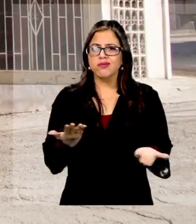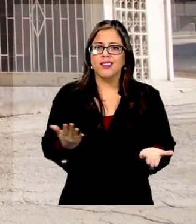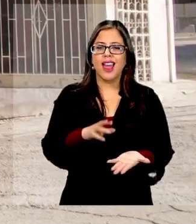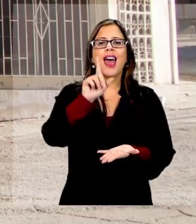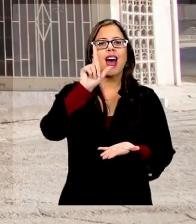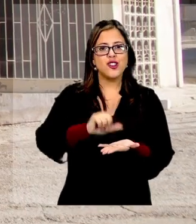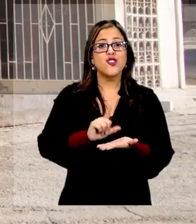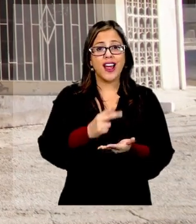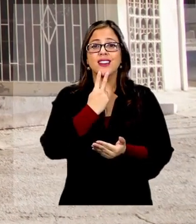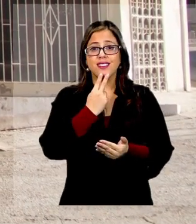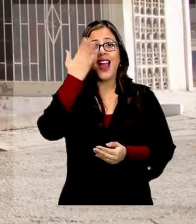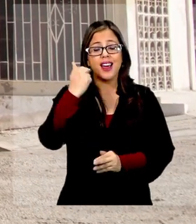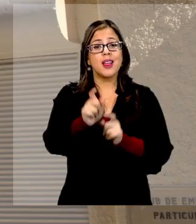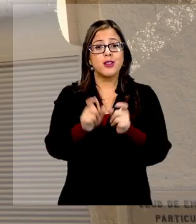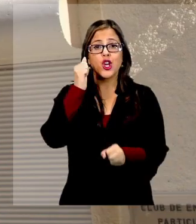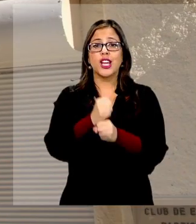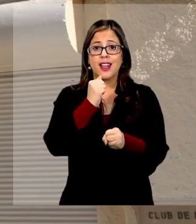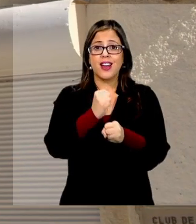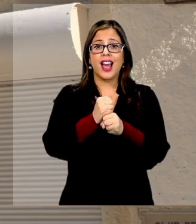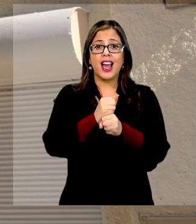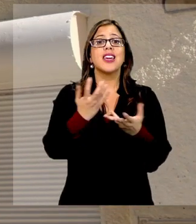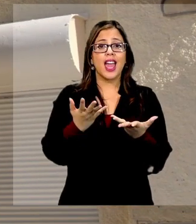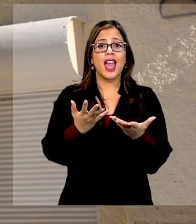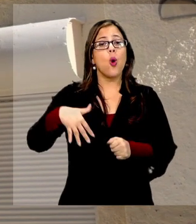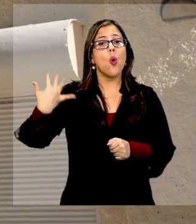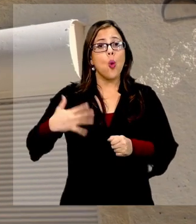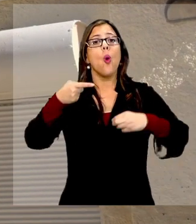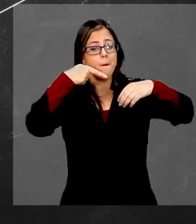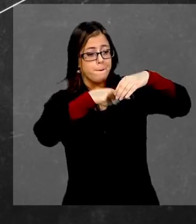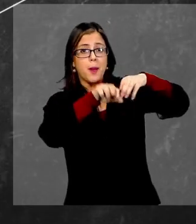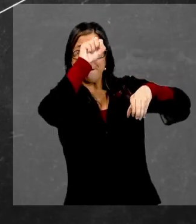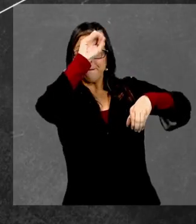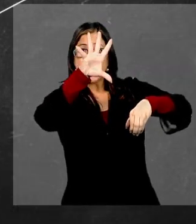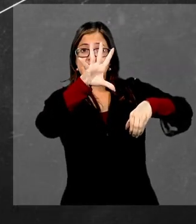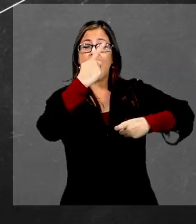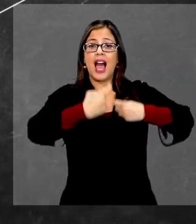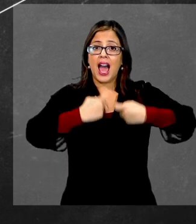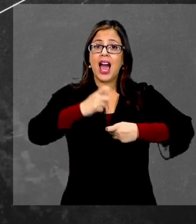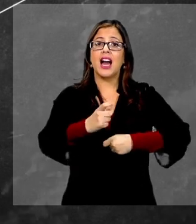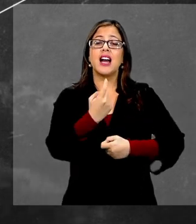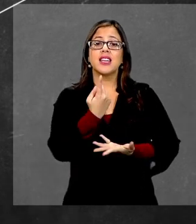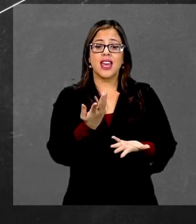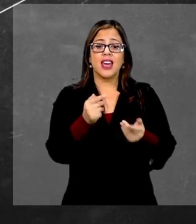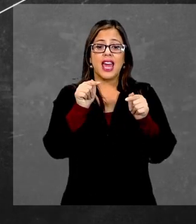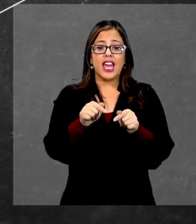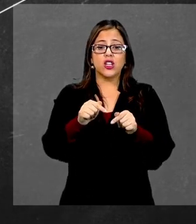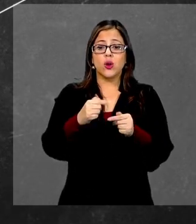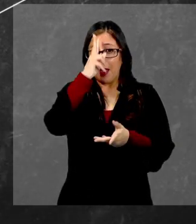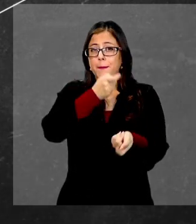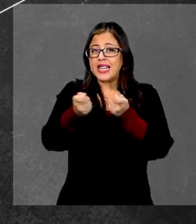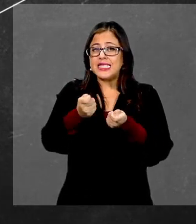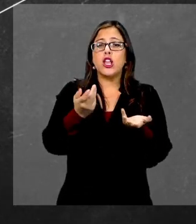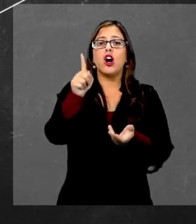que es un lugar donde vivían las personas que trabajaban en la gran mina de cobre. Este sistema de vida, similar al de SUWELL, las